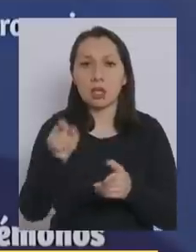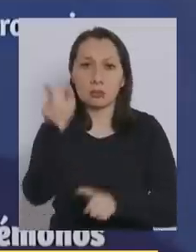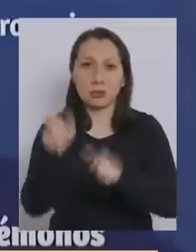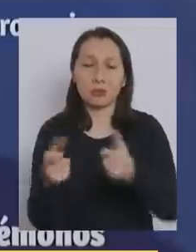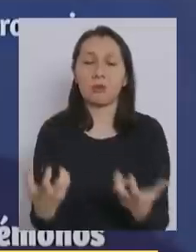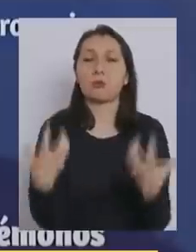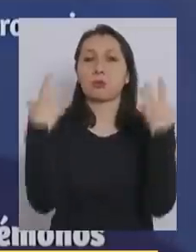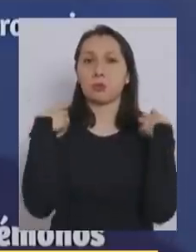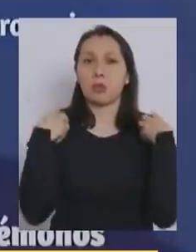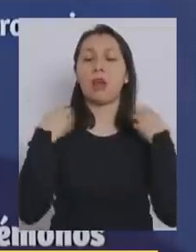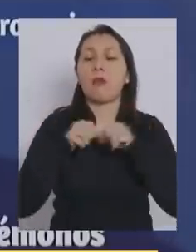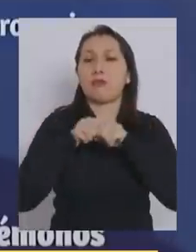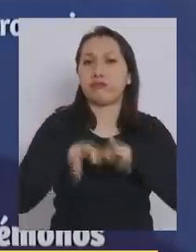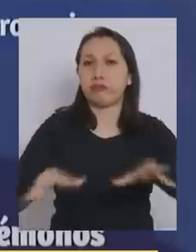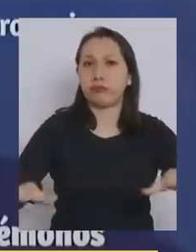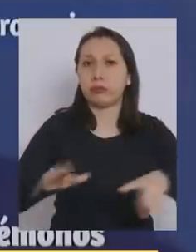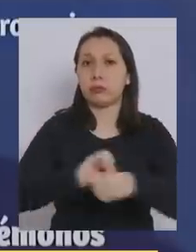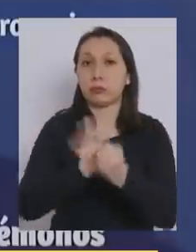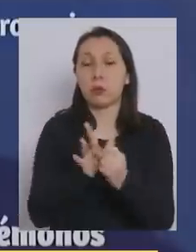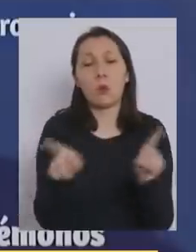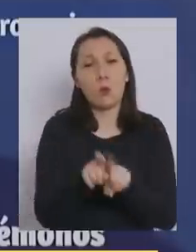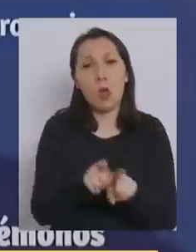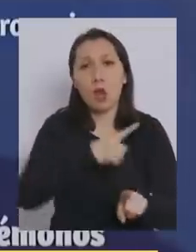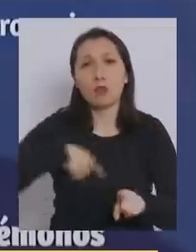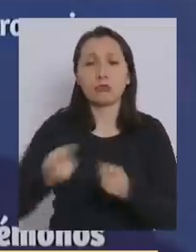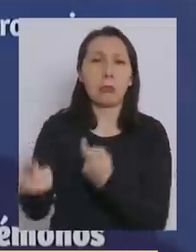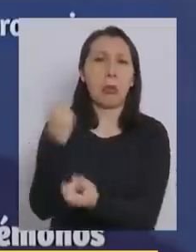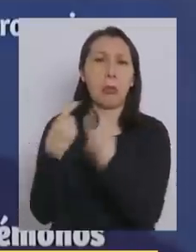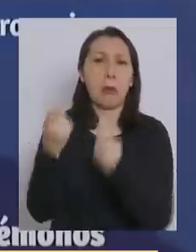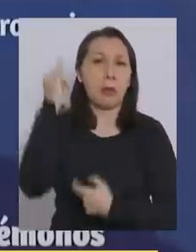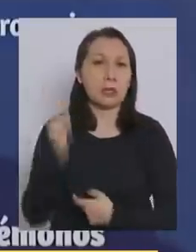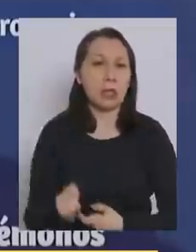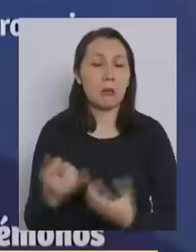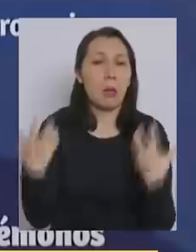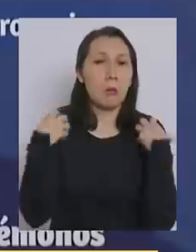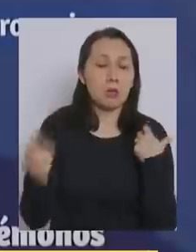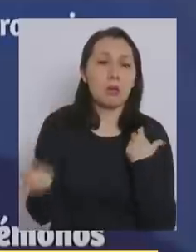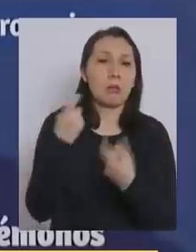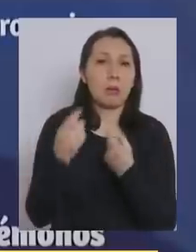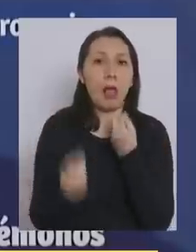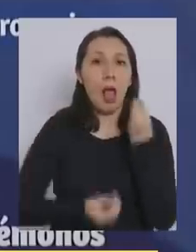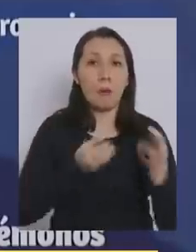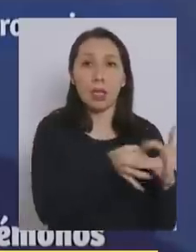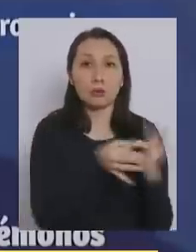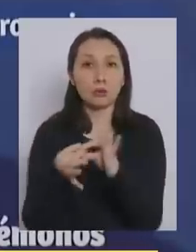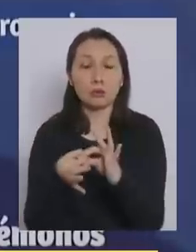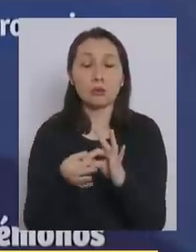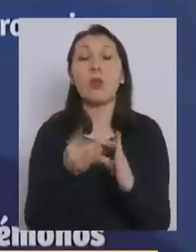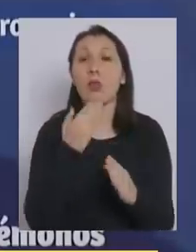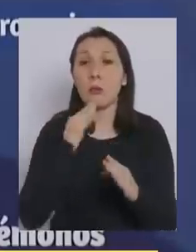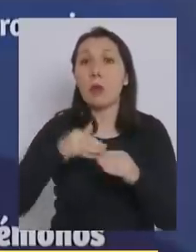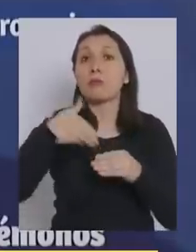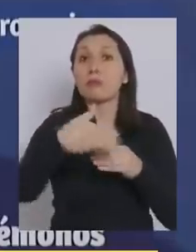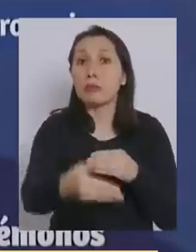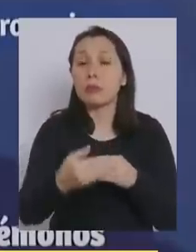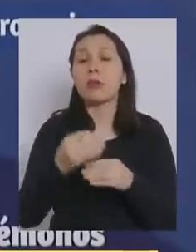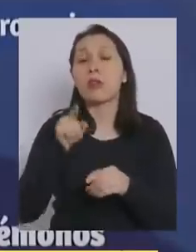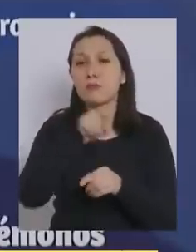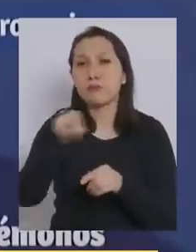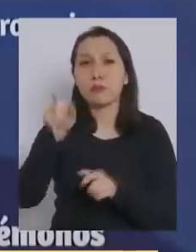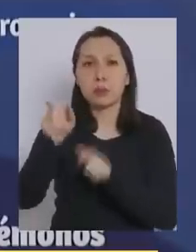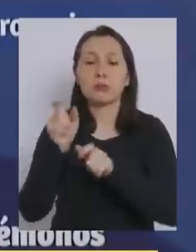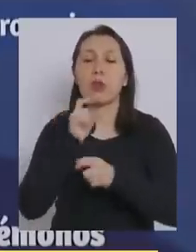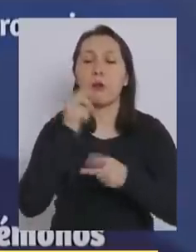responsables de ese brote, así como a nosotros nos hacen responsables a veces de lo que ocurre, ellos serán los responsables del